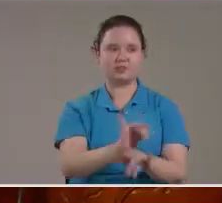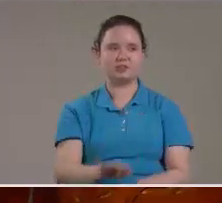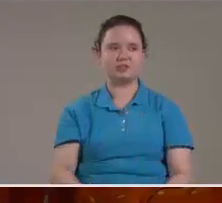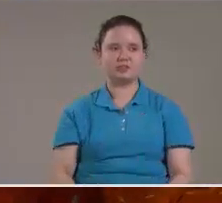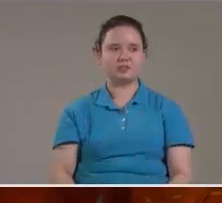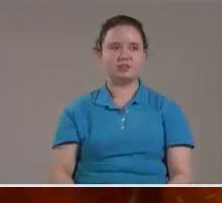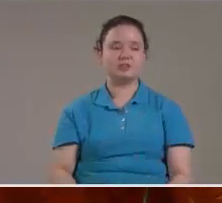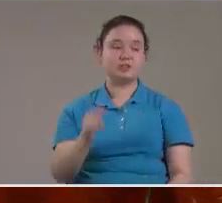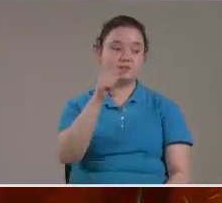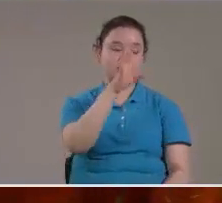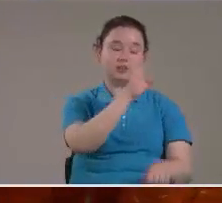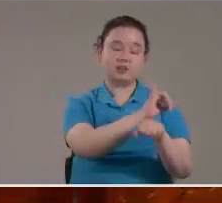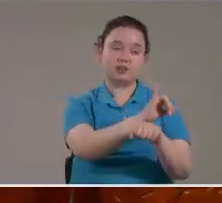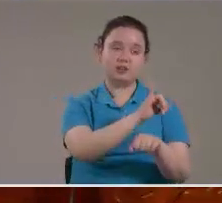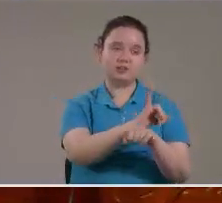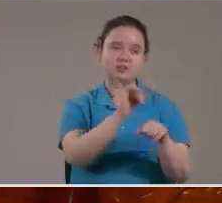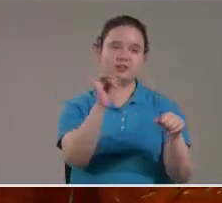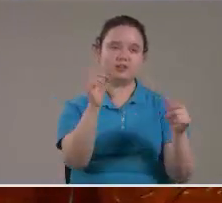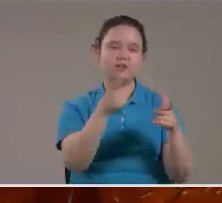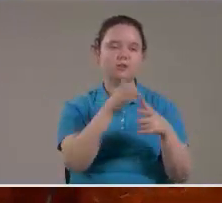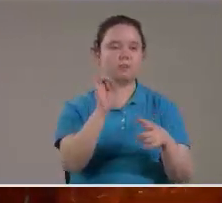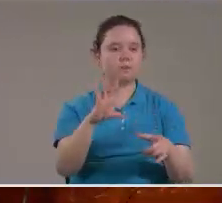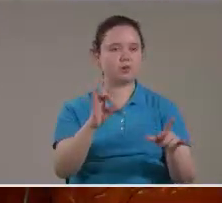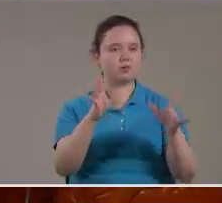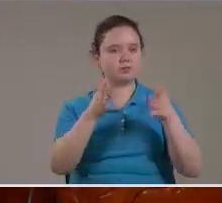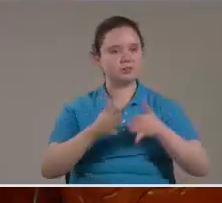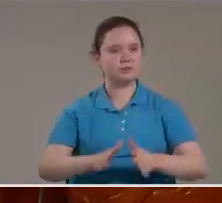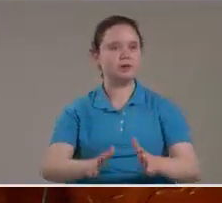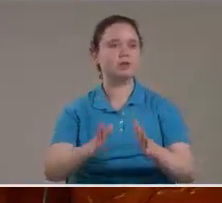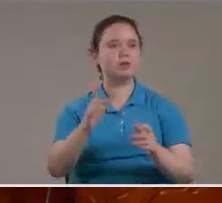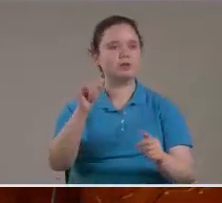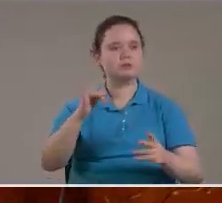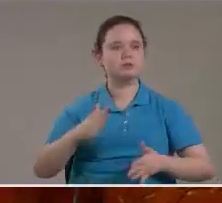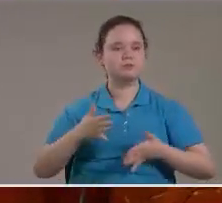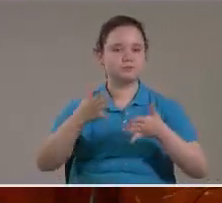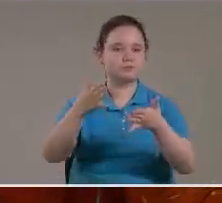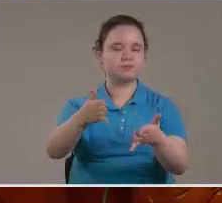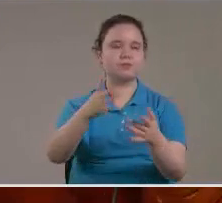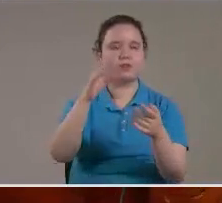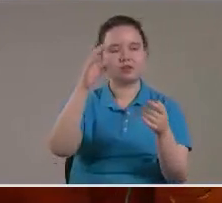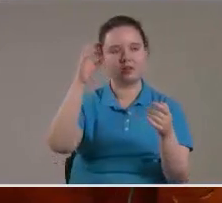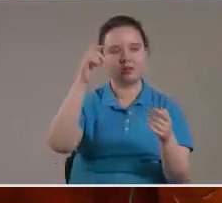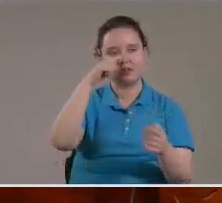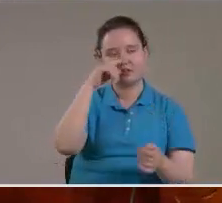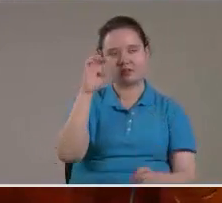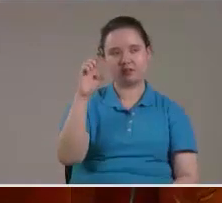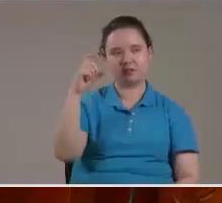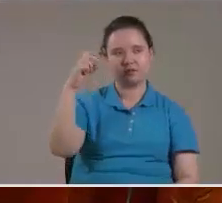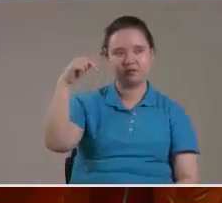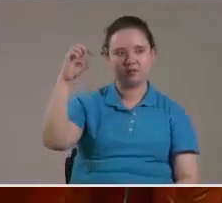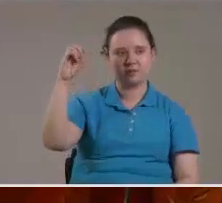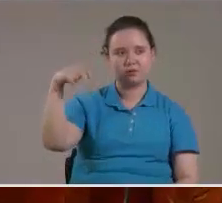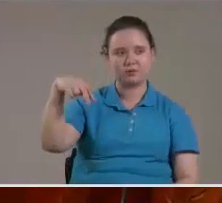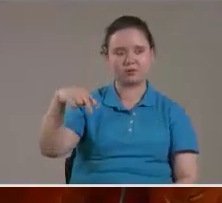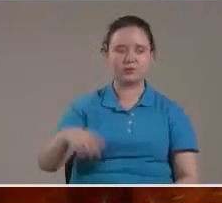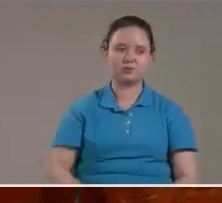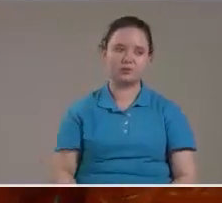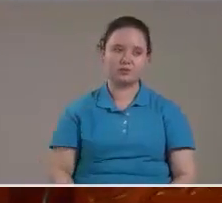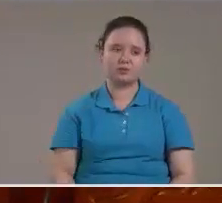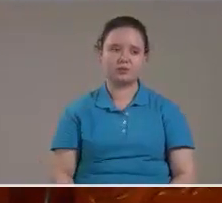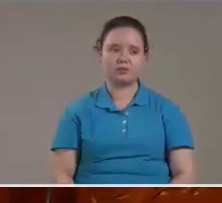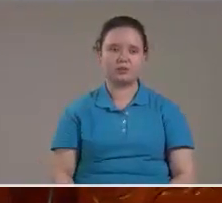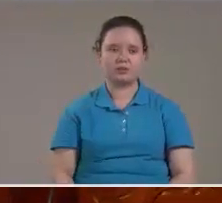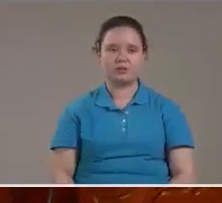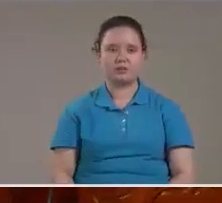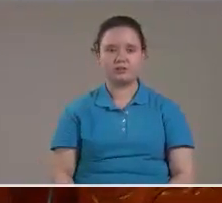Ahí está la iglesia Con dolores de parto Y da luz El tecnón Que pesa más o menos 5% De la totalidad De